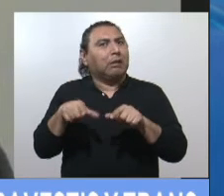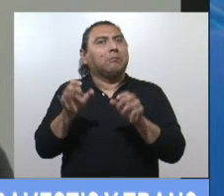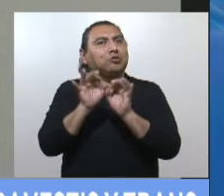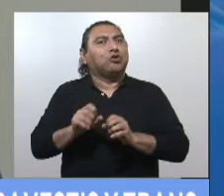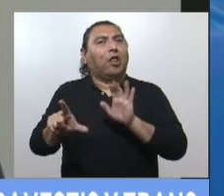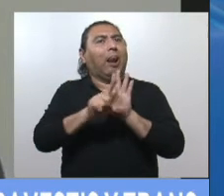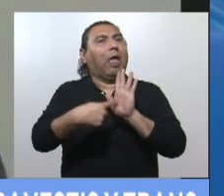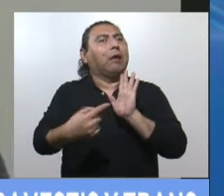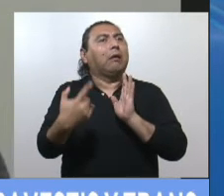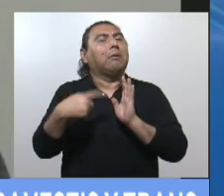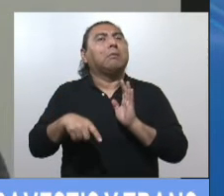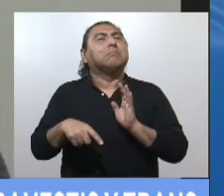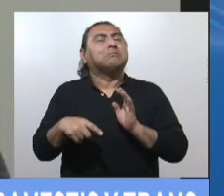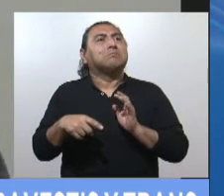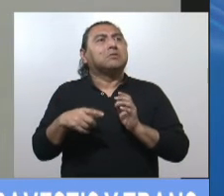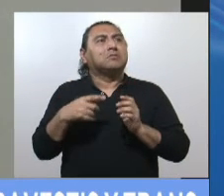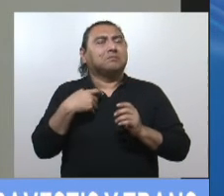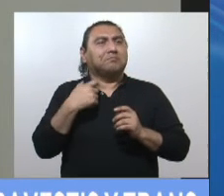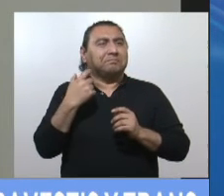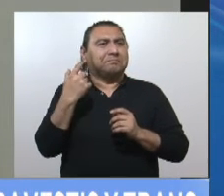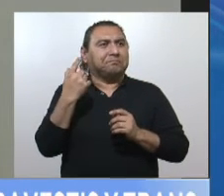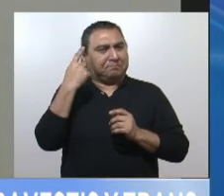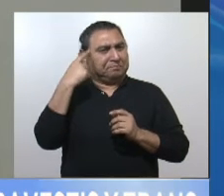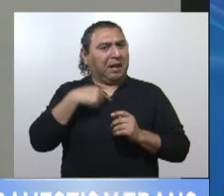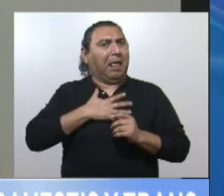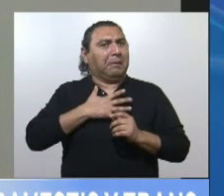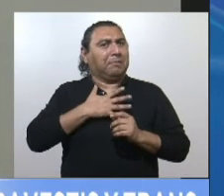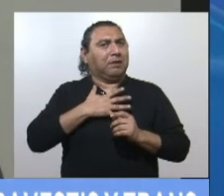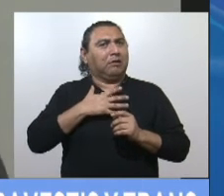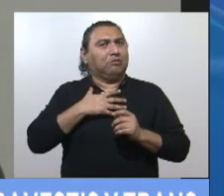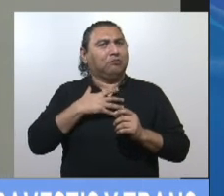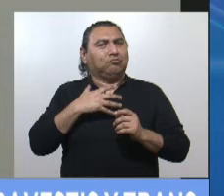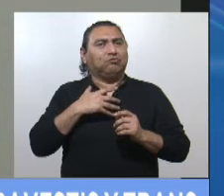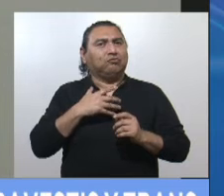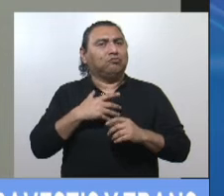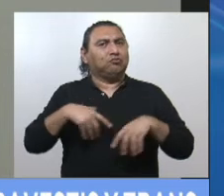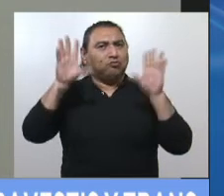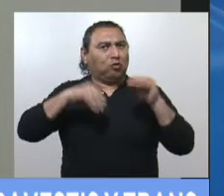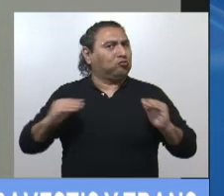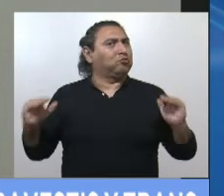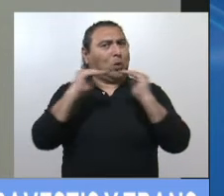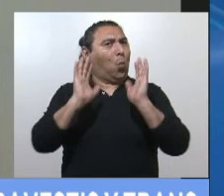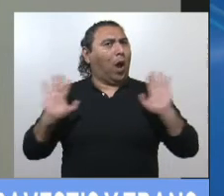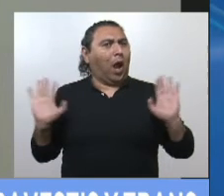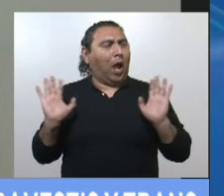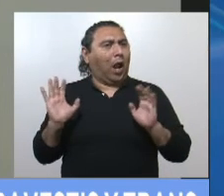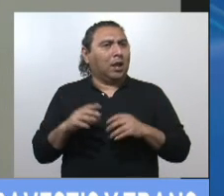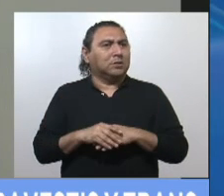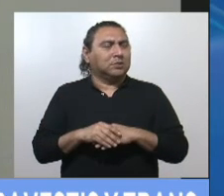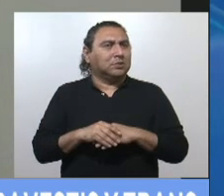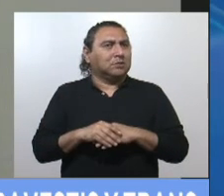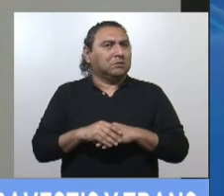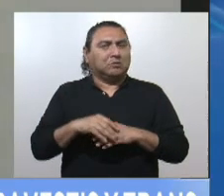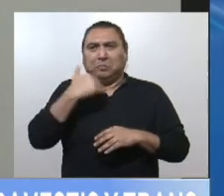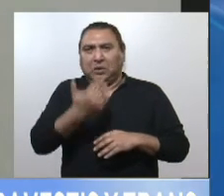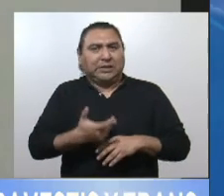pero basado en que para mí todos los ciudadanos somos iguales, independientemente del